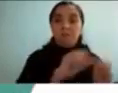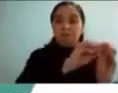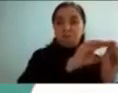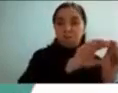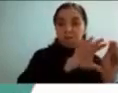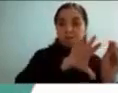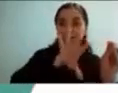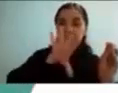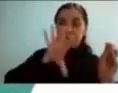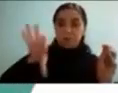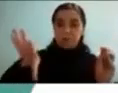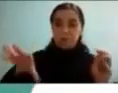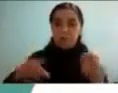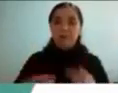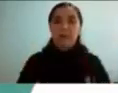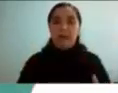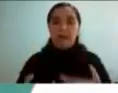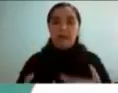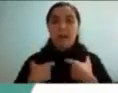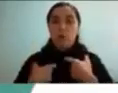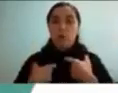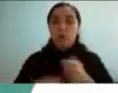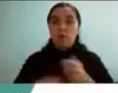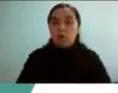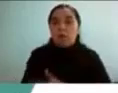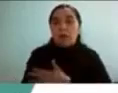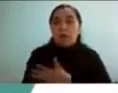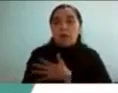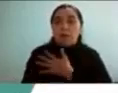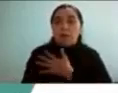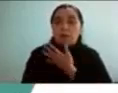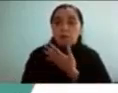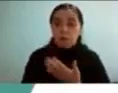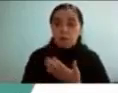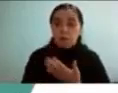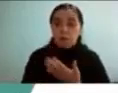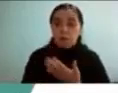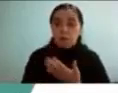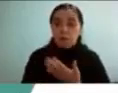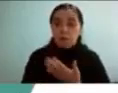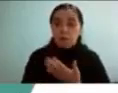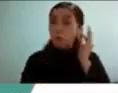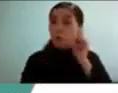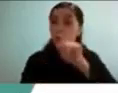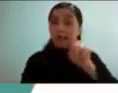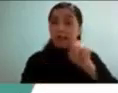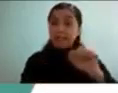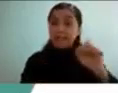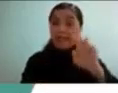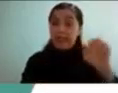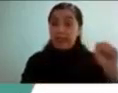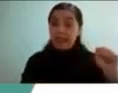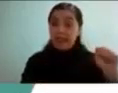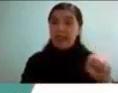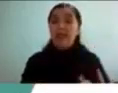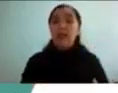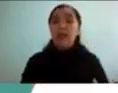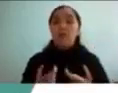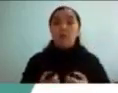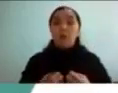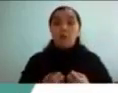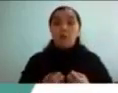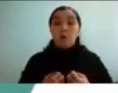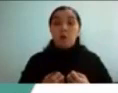está la regulación emocional que fue algo que también habló Sara que es la capacidad que tengo para poder moderar mis reacciones a nivel emocional